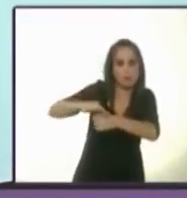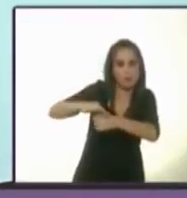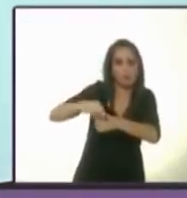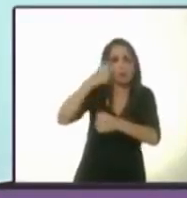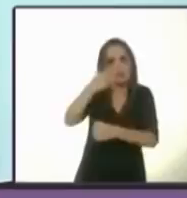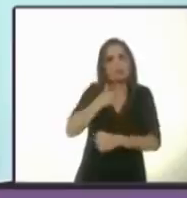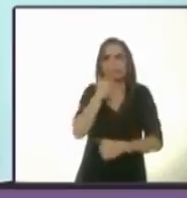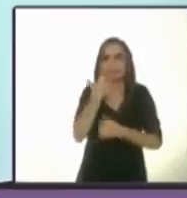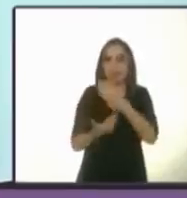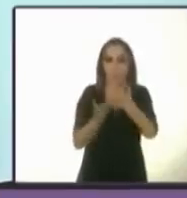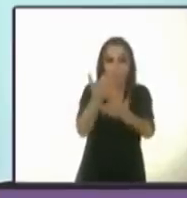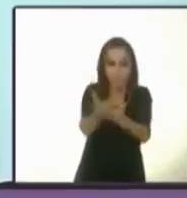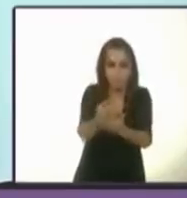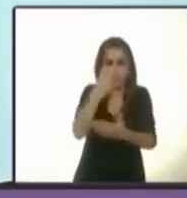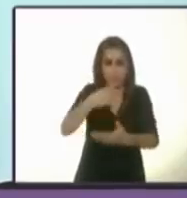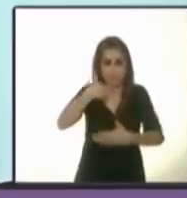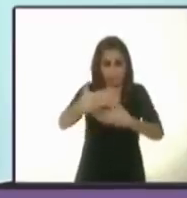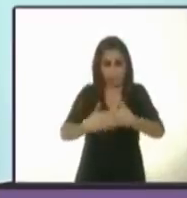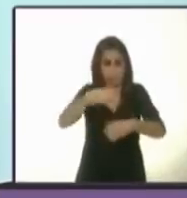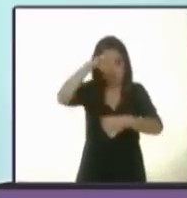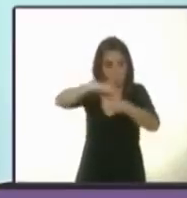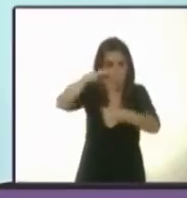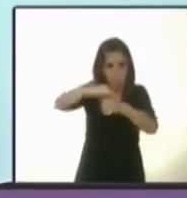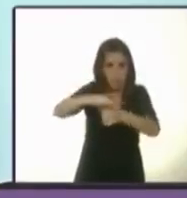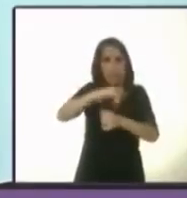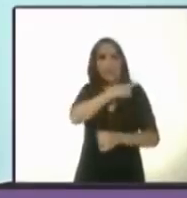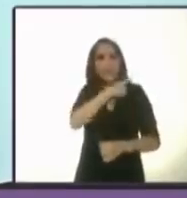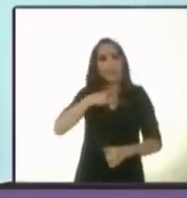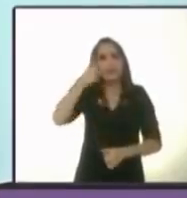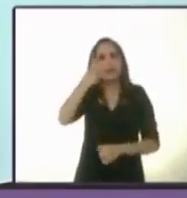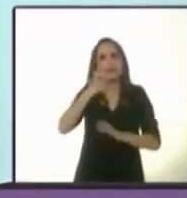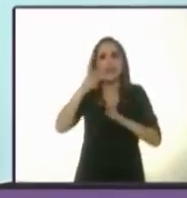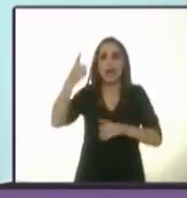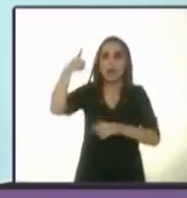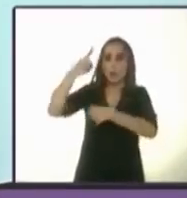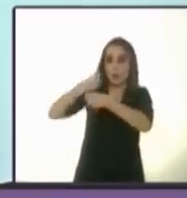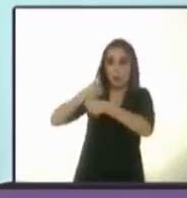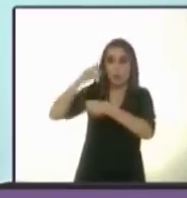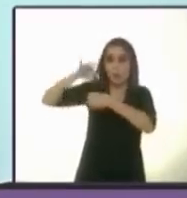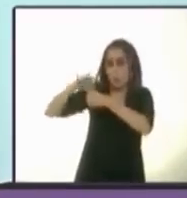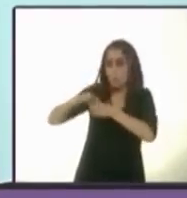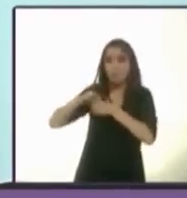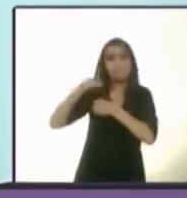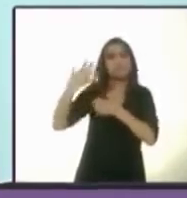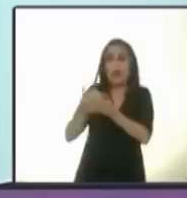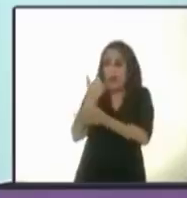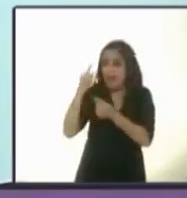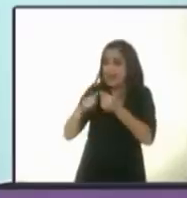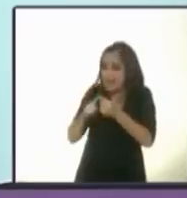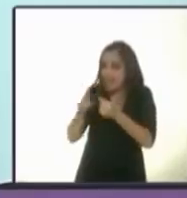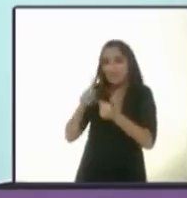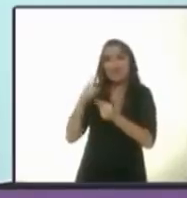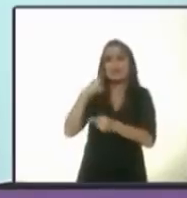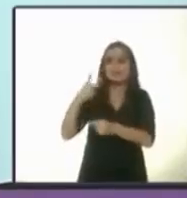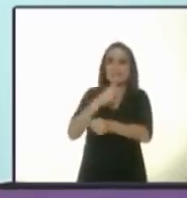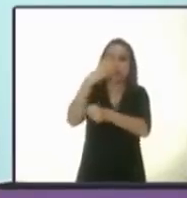propuesta que yo hago, que esta próxima elección contemos ya con esa segunda vuelta electoral. Y yo quiero aprovechar este espacio para reiterar